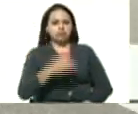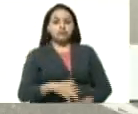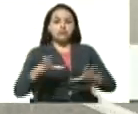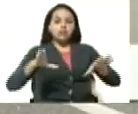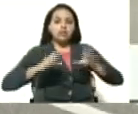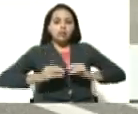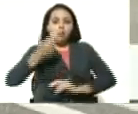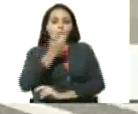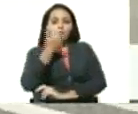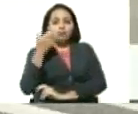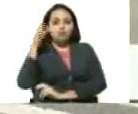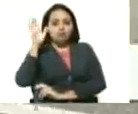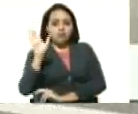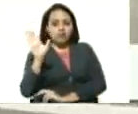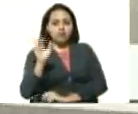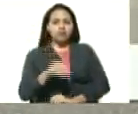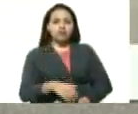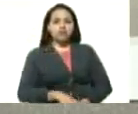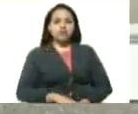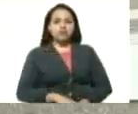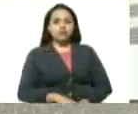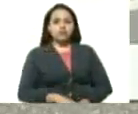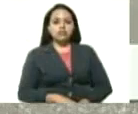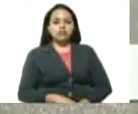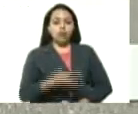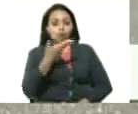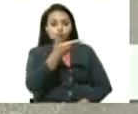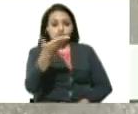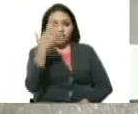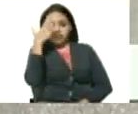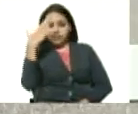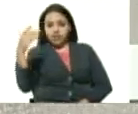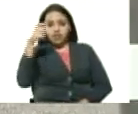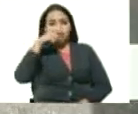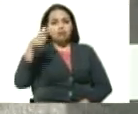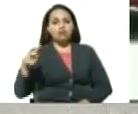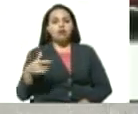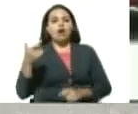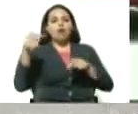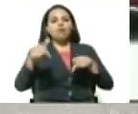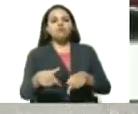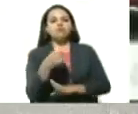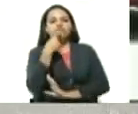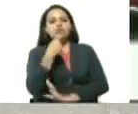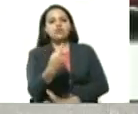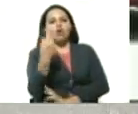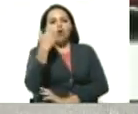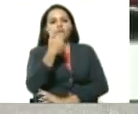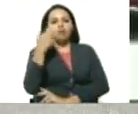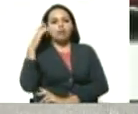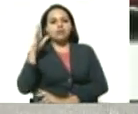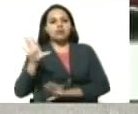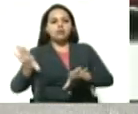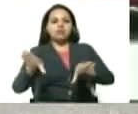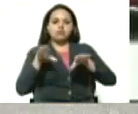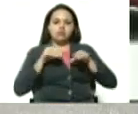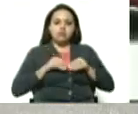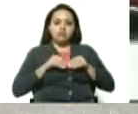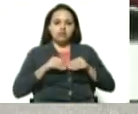este compromiso, lo asumimos con usted ante el pueblo, y hoy decimos compromiso asumido,